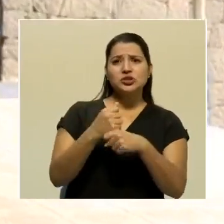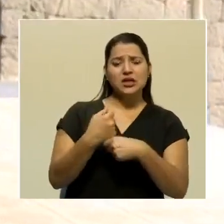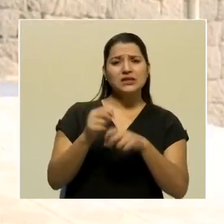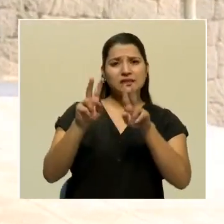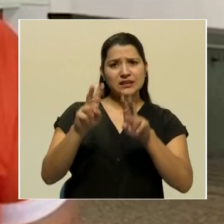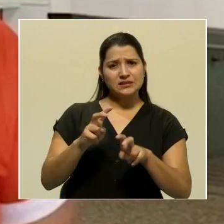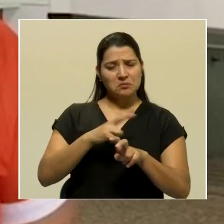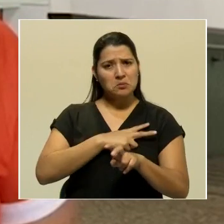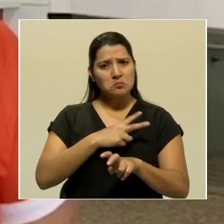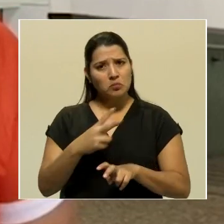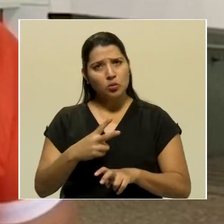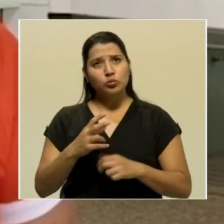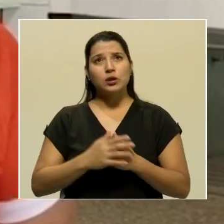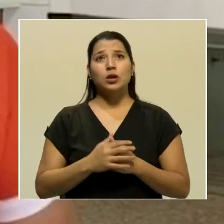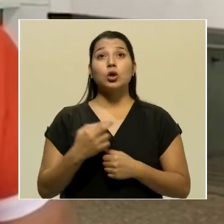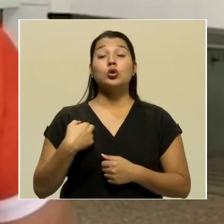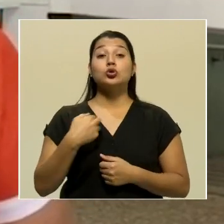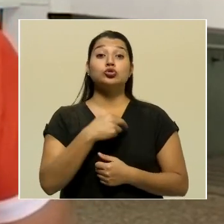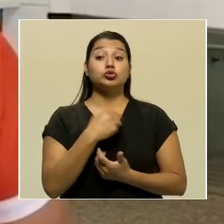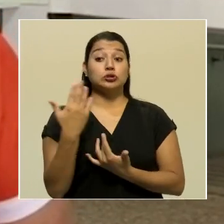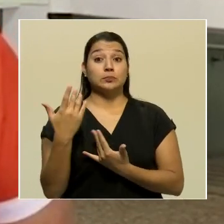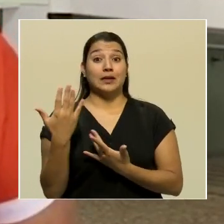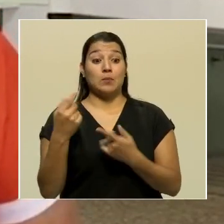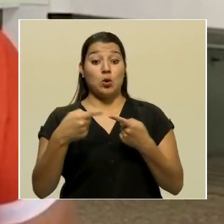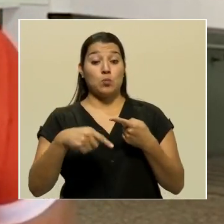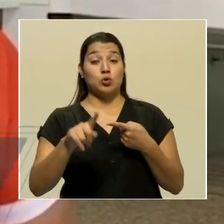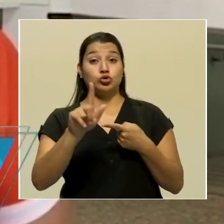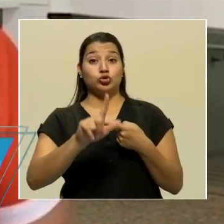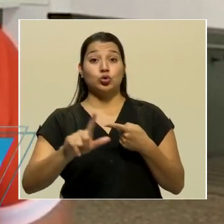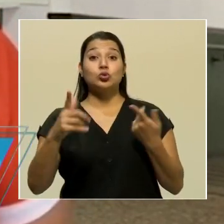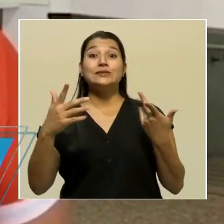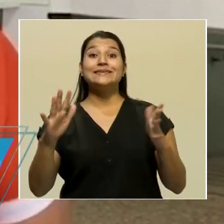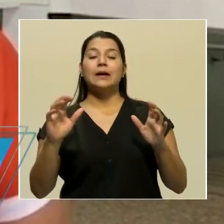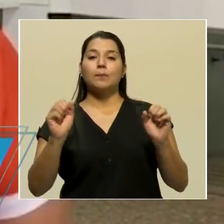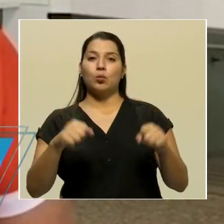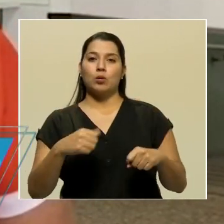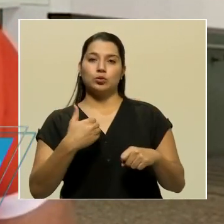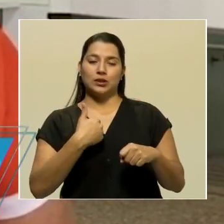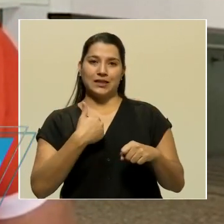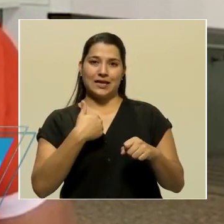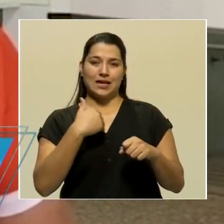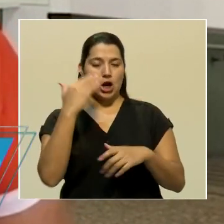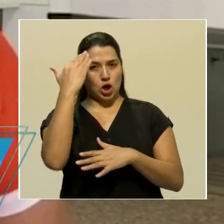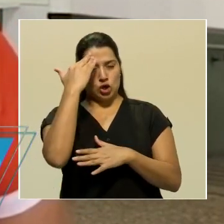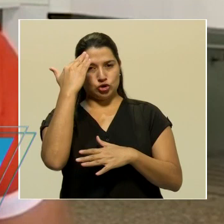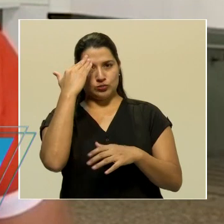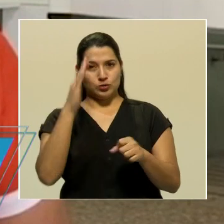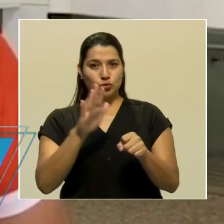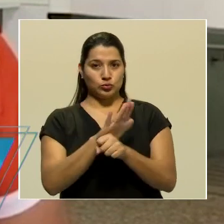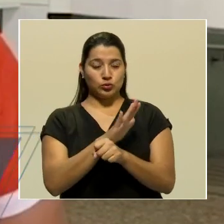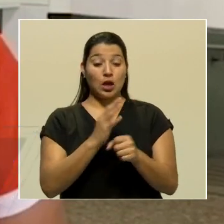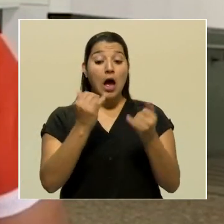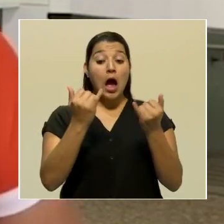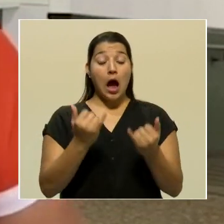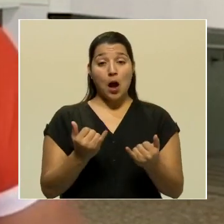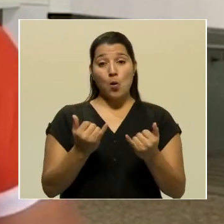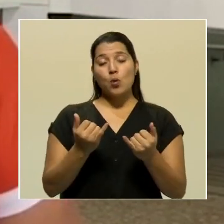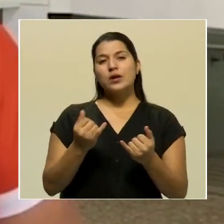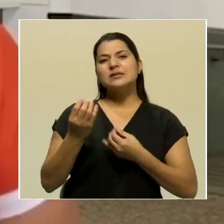voluntaria. Esperamos que para el lunes ya podamos tener todo el panorama completo. Ahora va a venir una fase para analizar